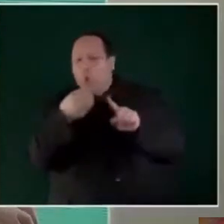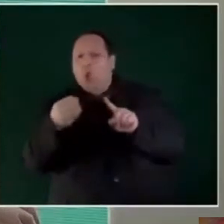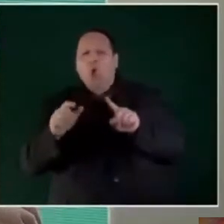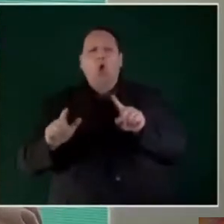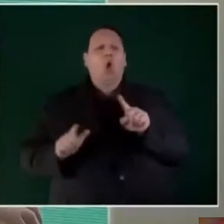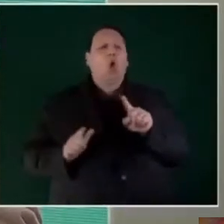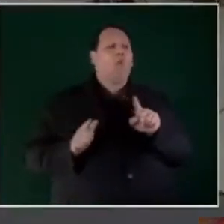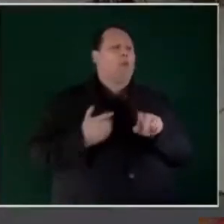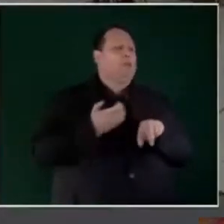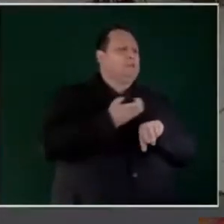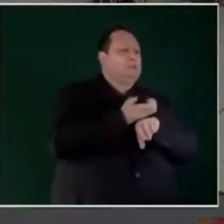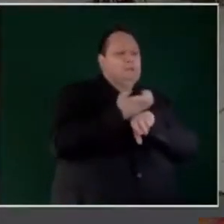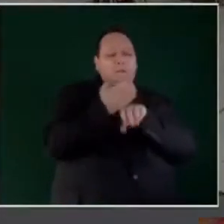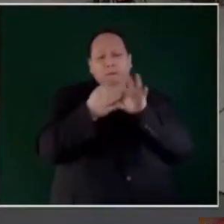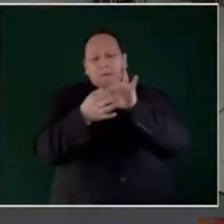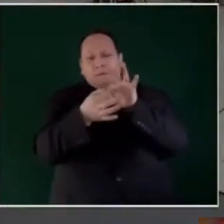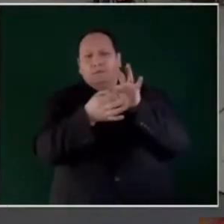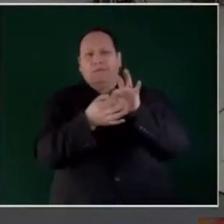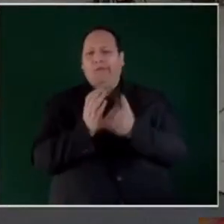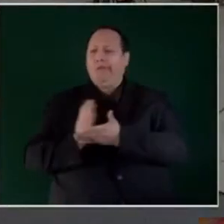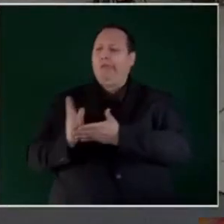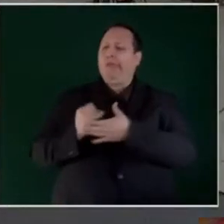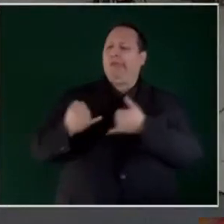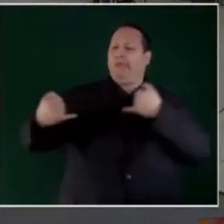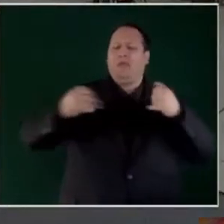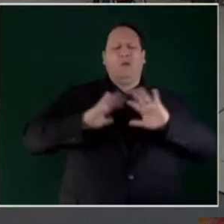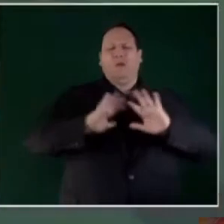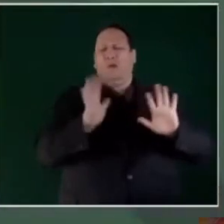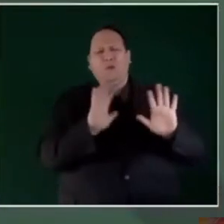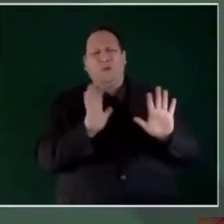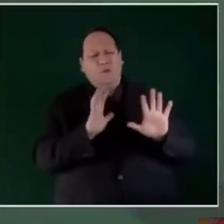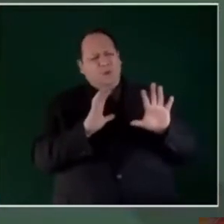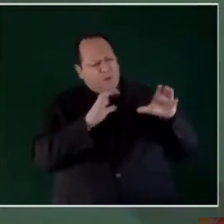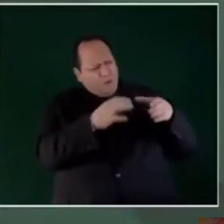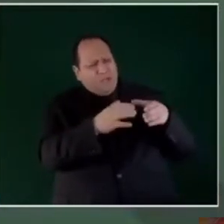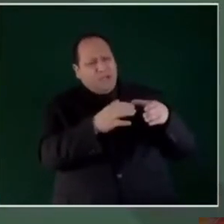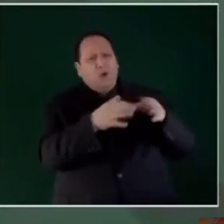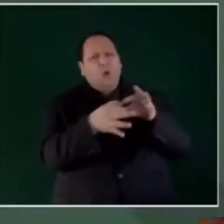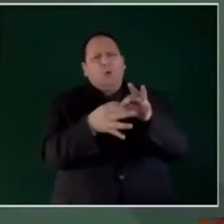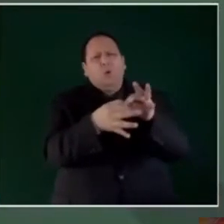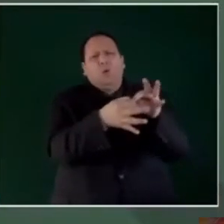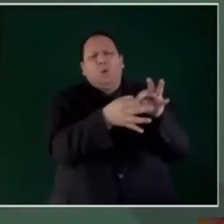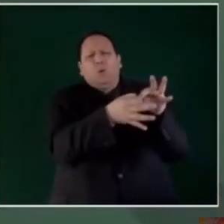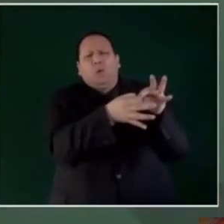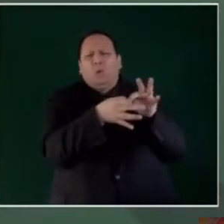estatales, sin divisiones, que haya unidad.